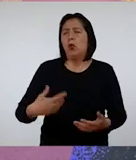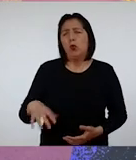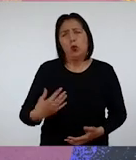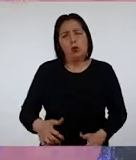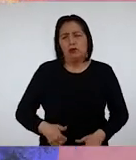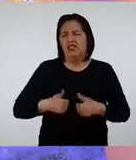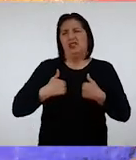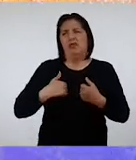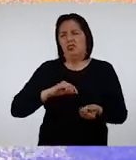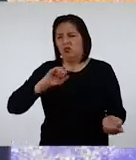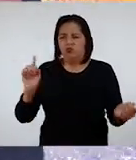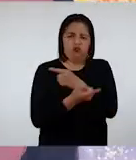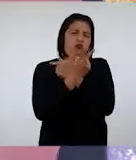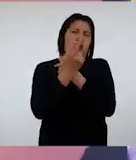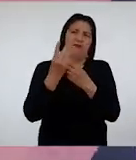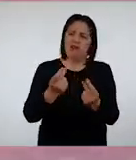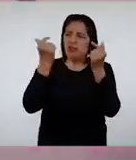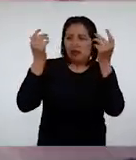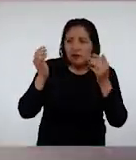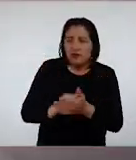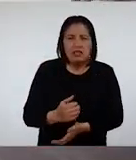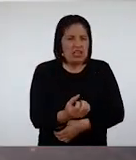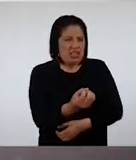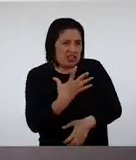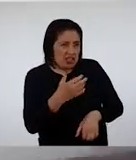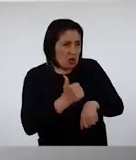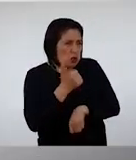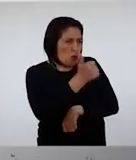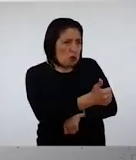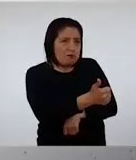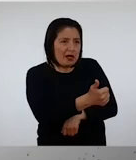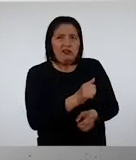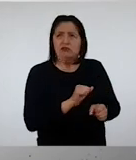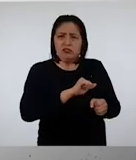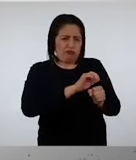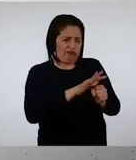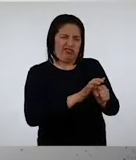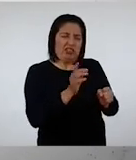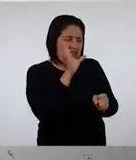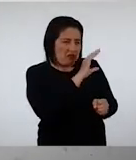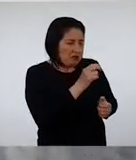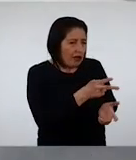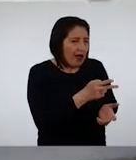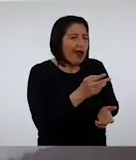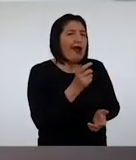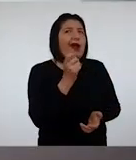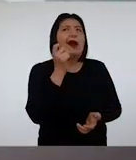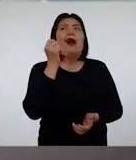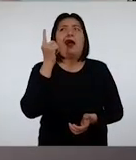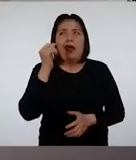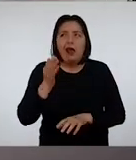Nuestras vidas cambiaron de un momento a otro Decían que la culpa era de un bicho invisible Poco a poco fui